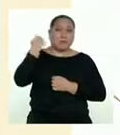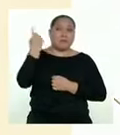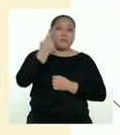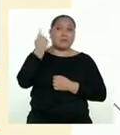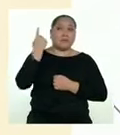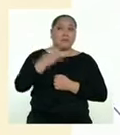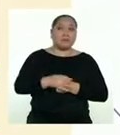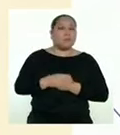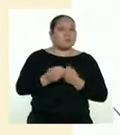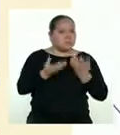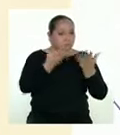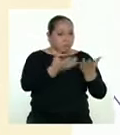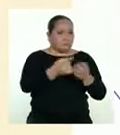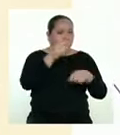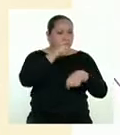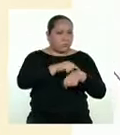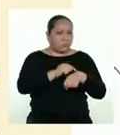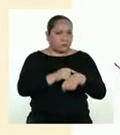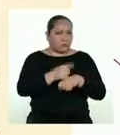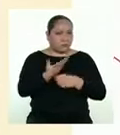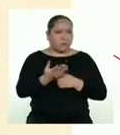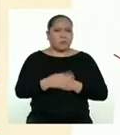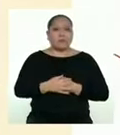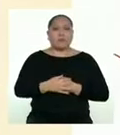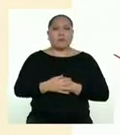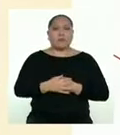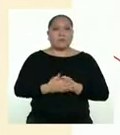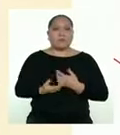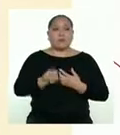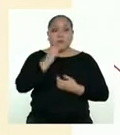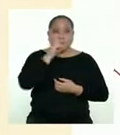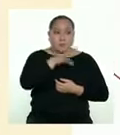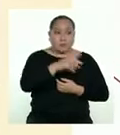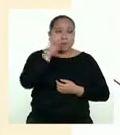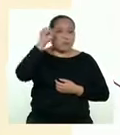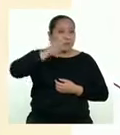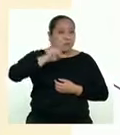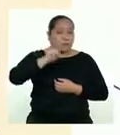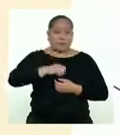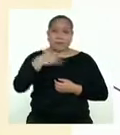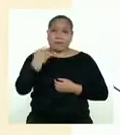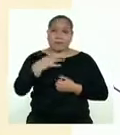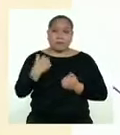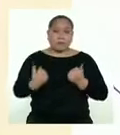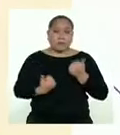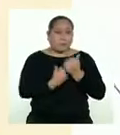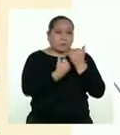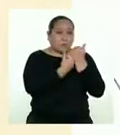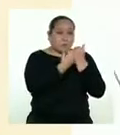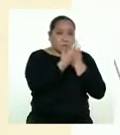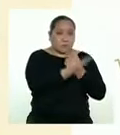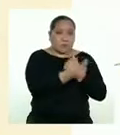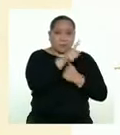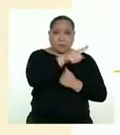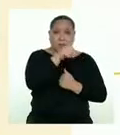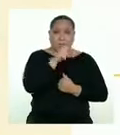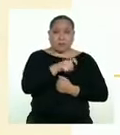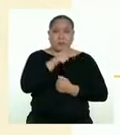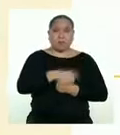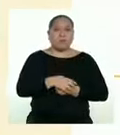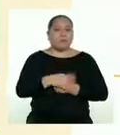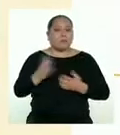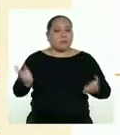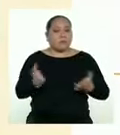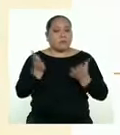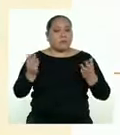o solo, dale tiempo y espacio. Hazle saber que siempre estás allí para lo que necesite. Promueve en tu familia